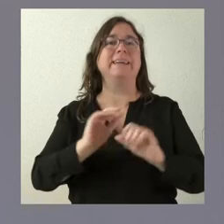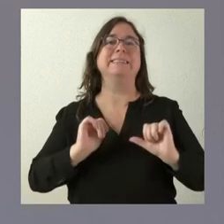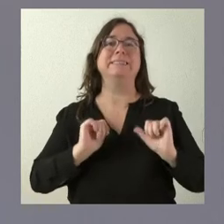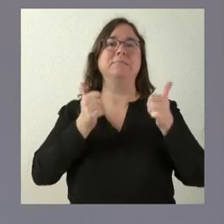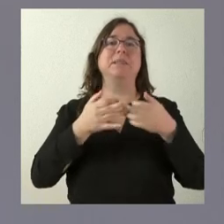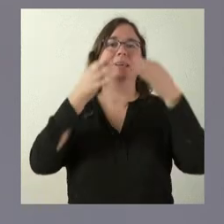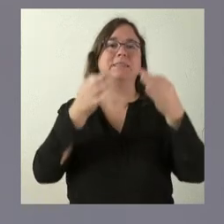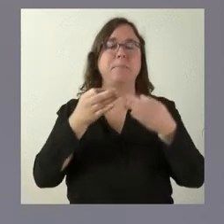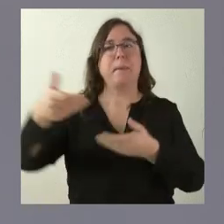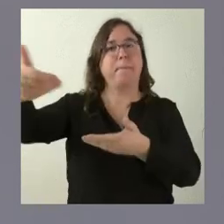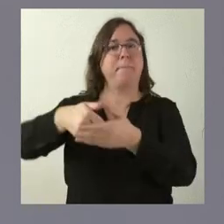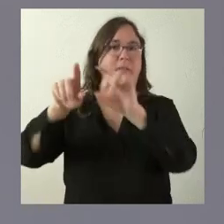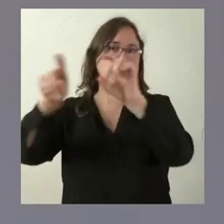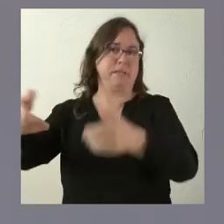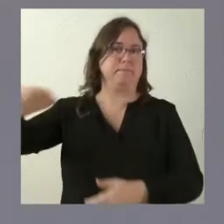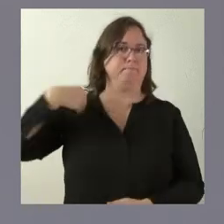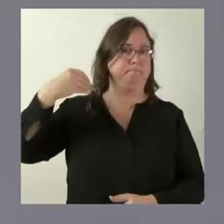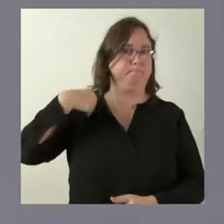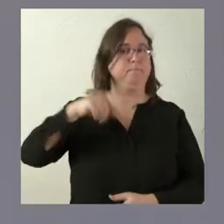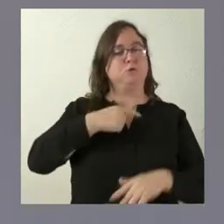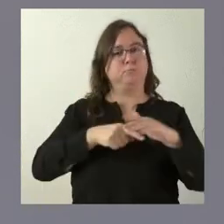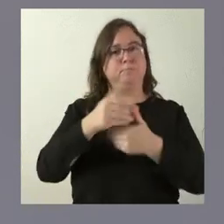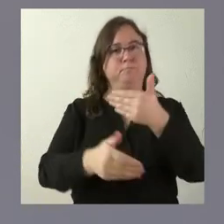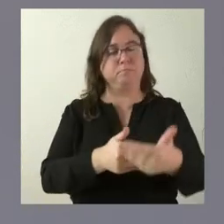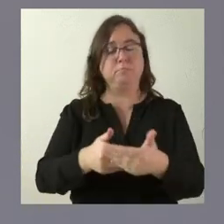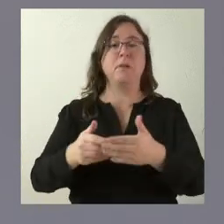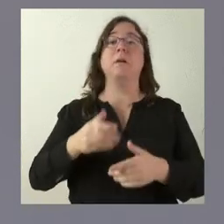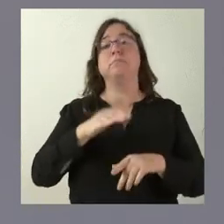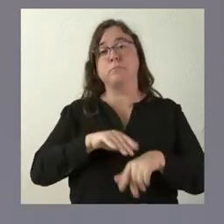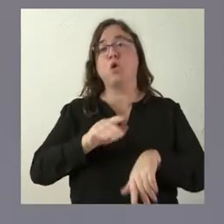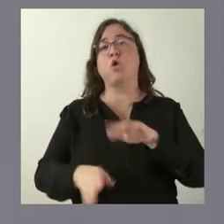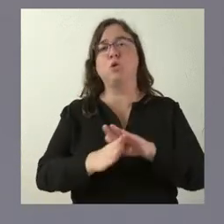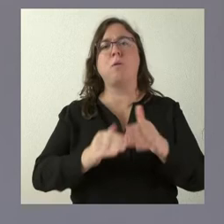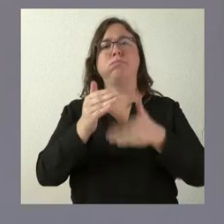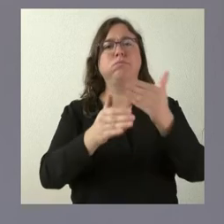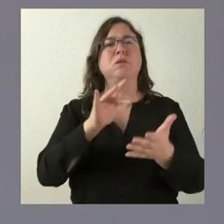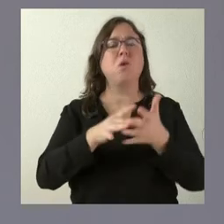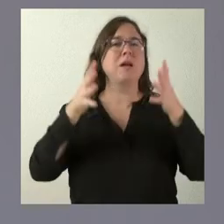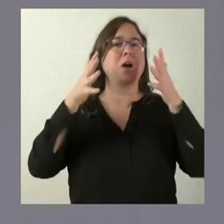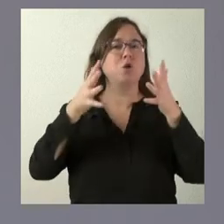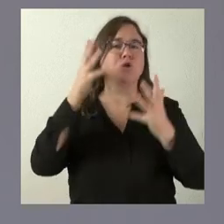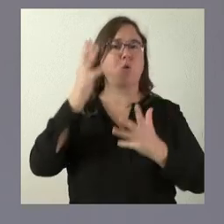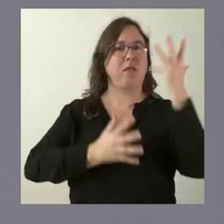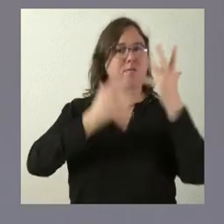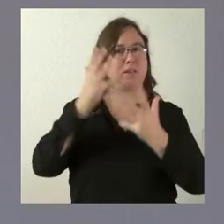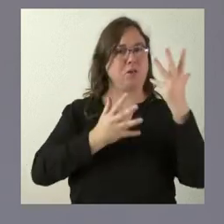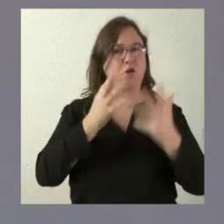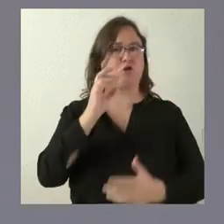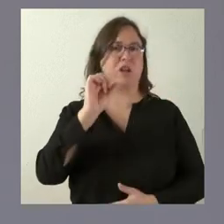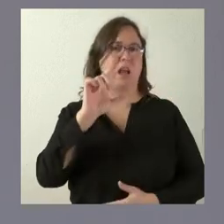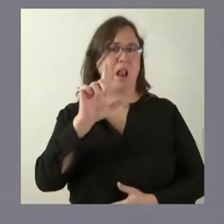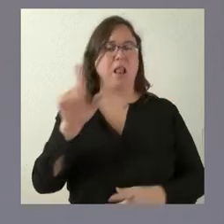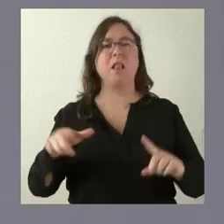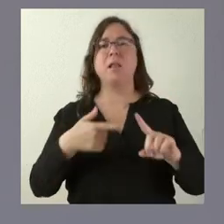a instancia de solicitudes empresariales y seguirá su cauce. Ha habido un consejo de administración en el ámbito de Sodical, ha habido también